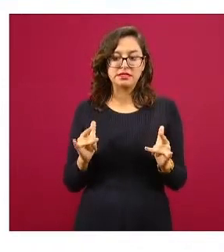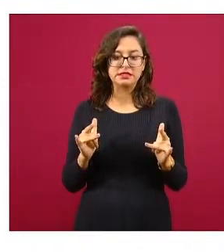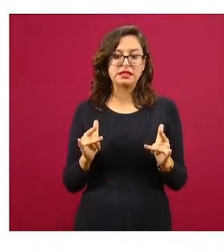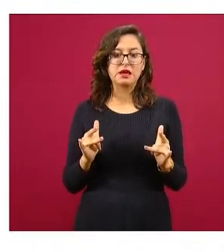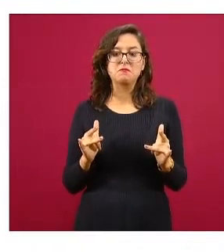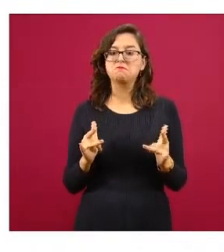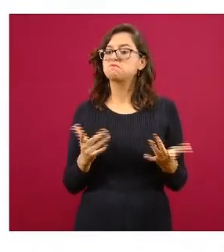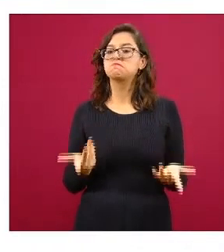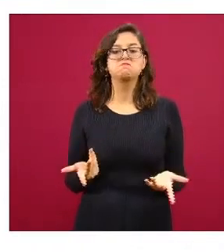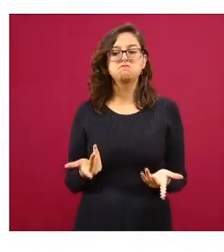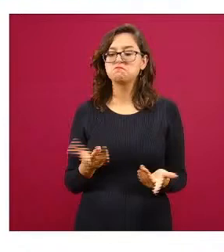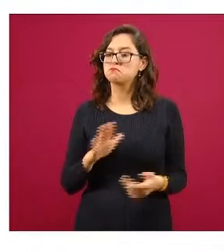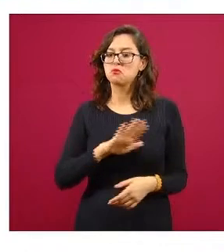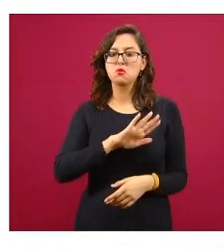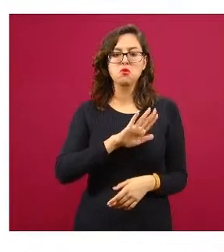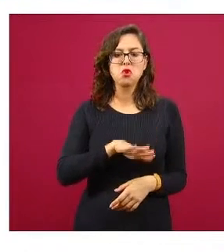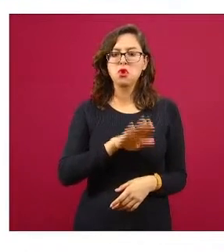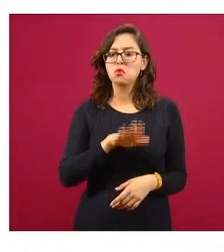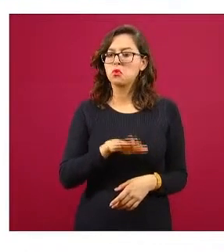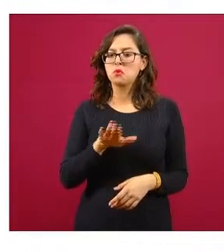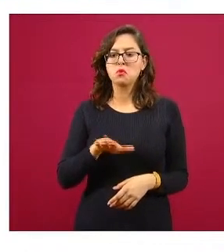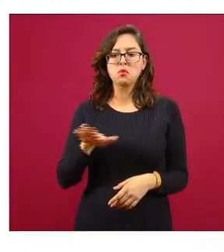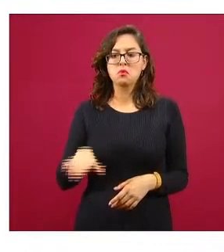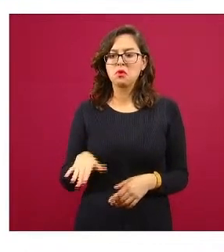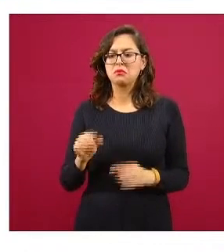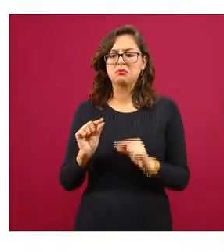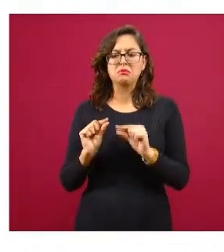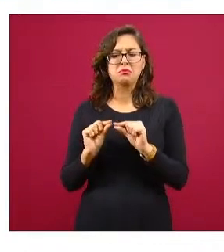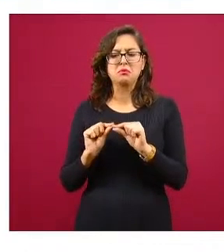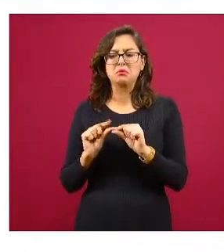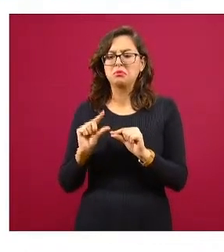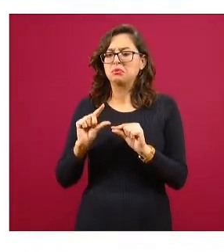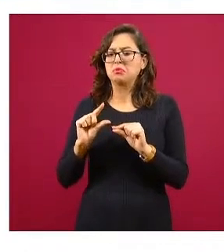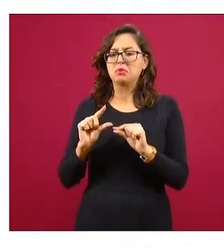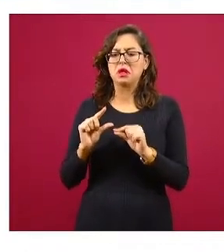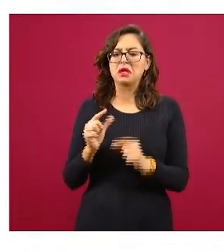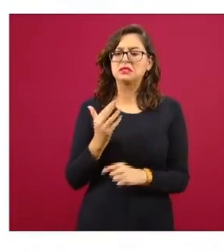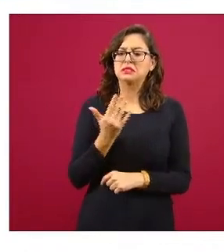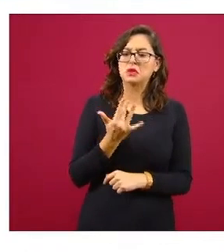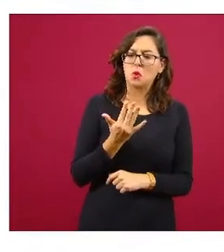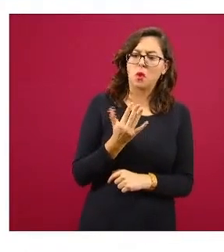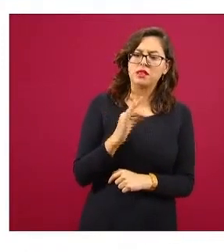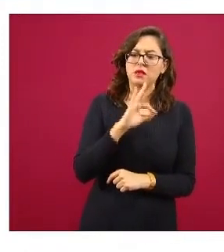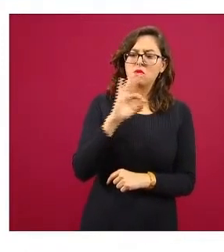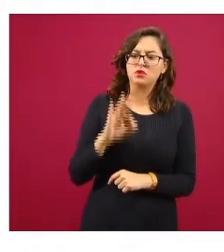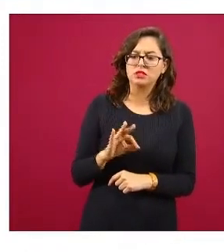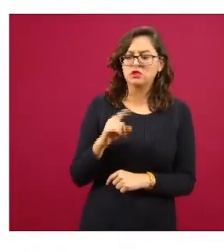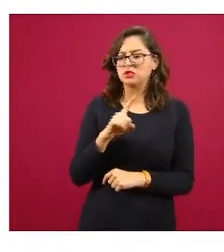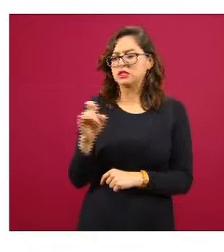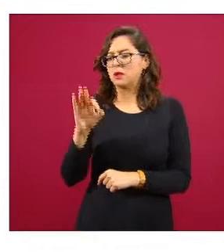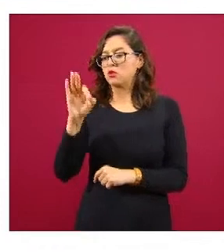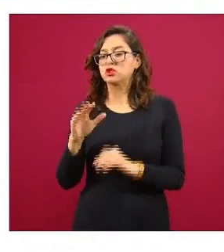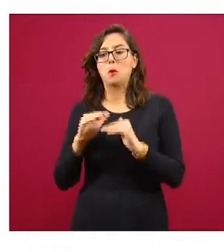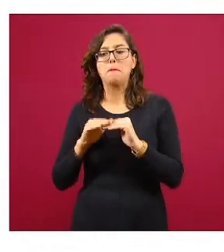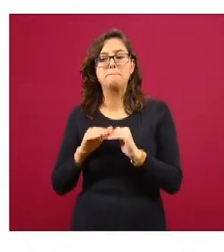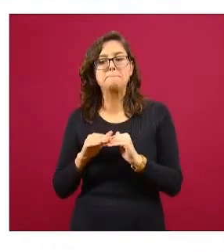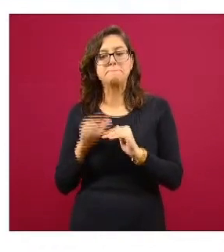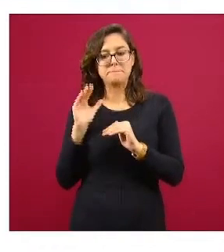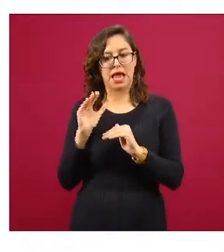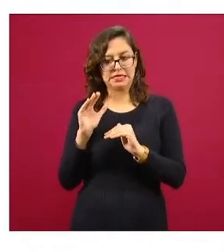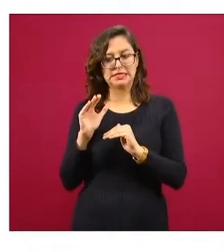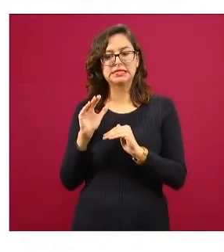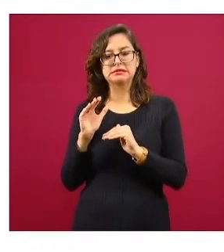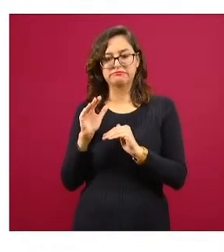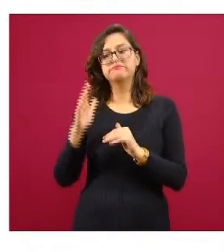acá nunca superó más de 100 estuvimos entre 50 y 100% en este país